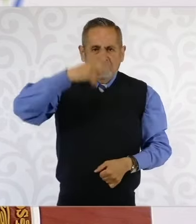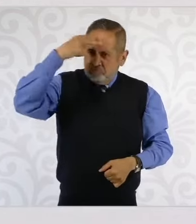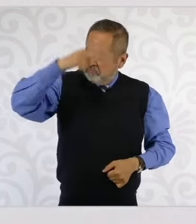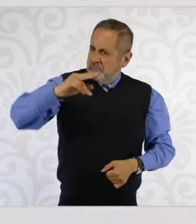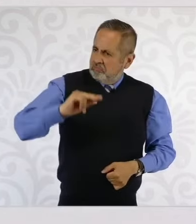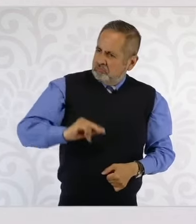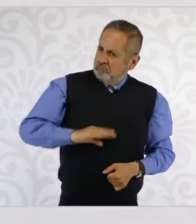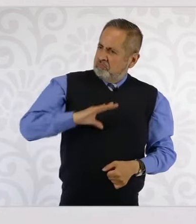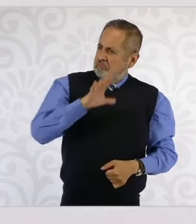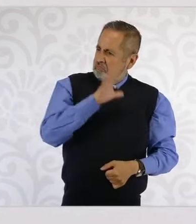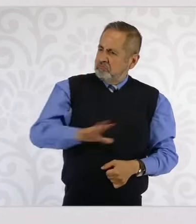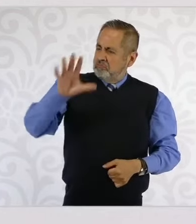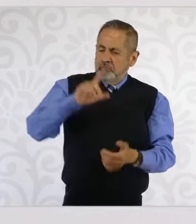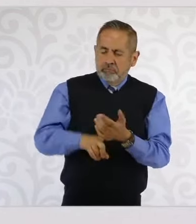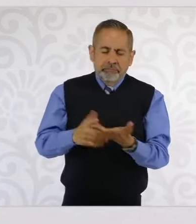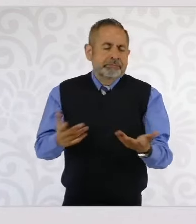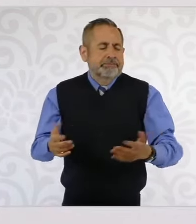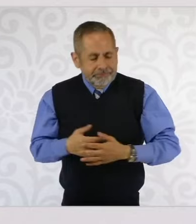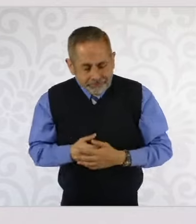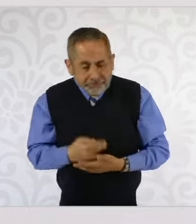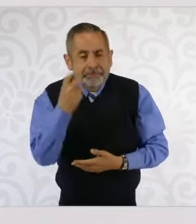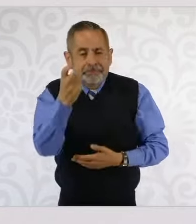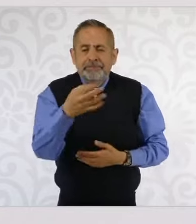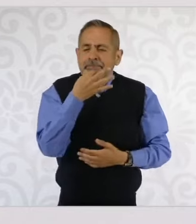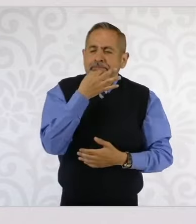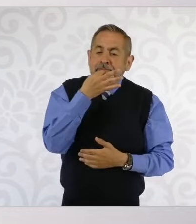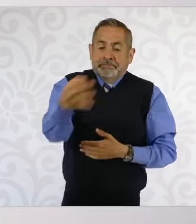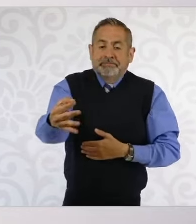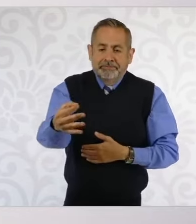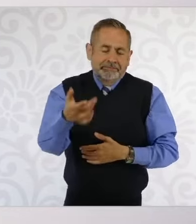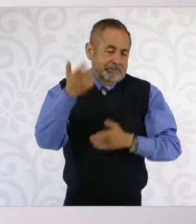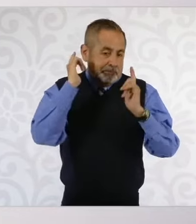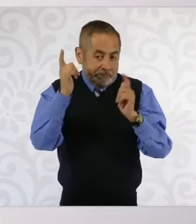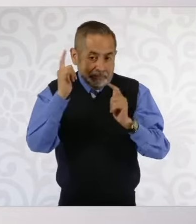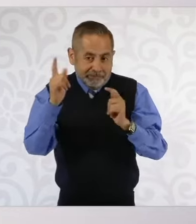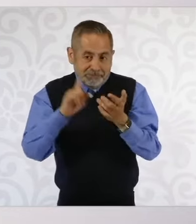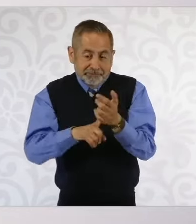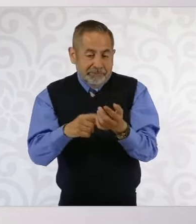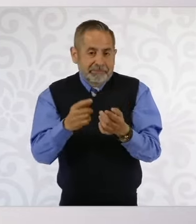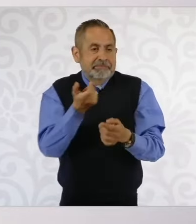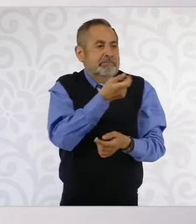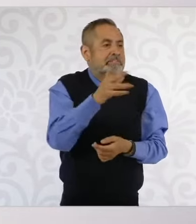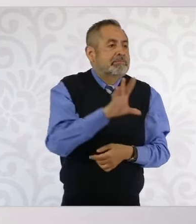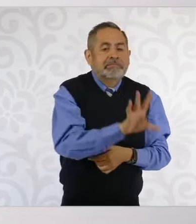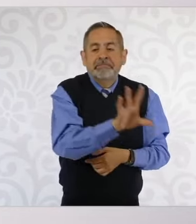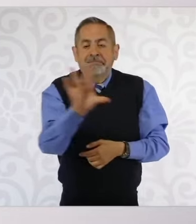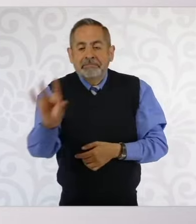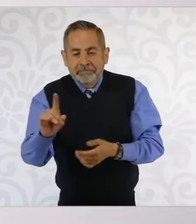México. Entonces, desde aquí le enviamos un saludo y esperemos que alguien le pase el recado. Gracias. Gracias. Gracias.